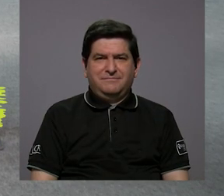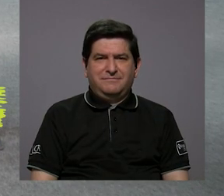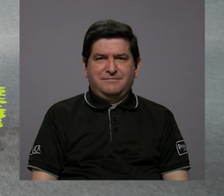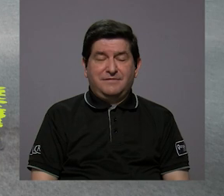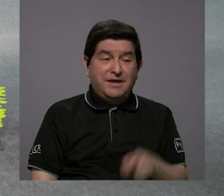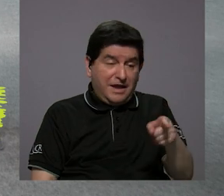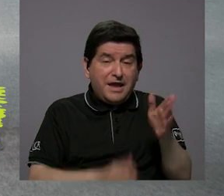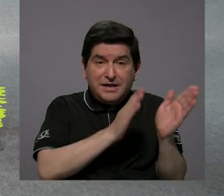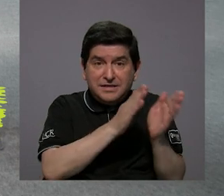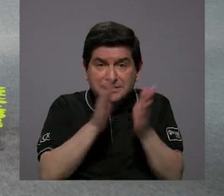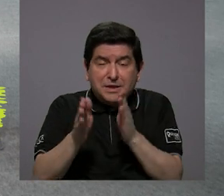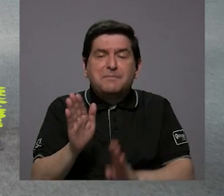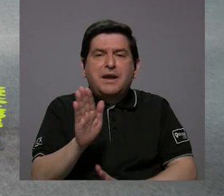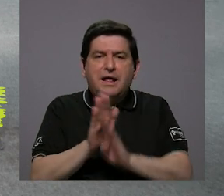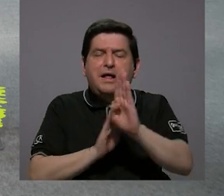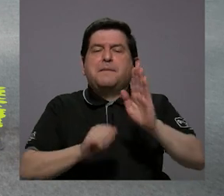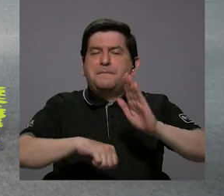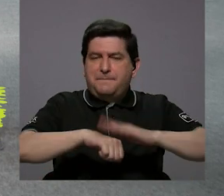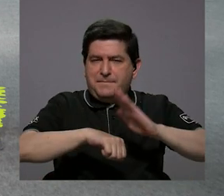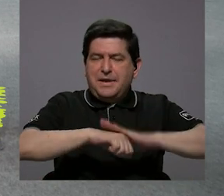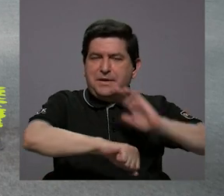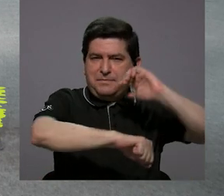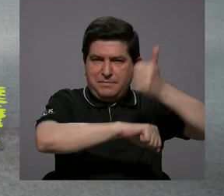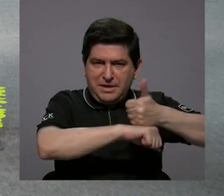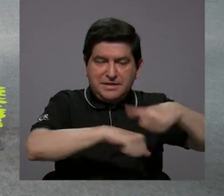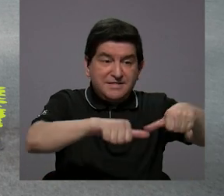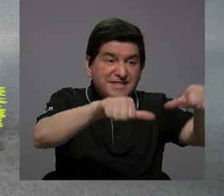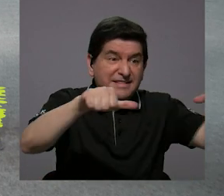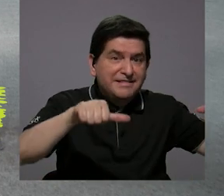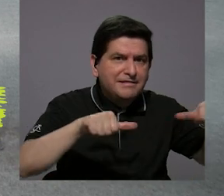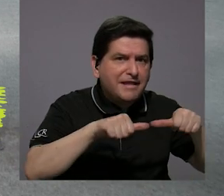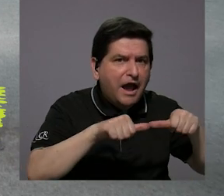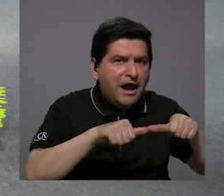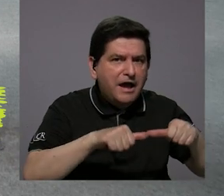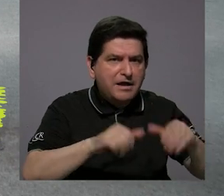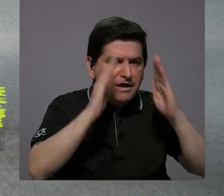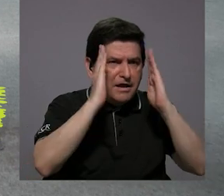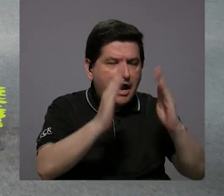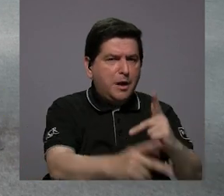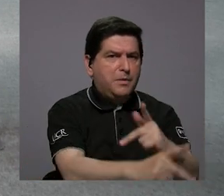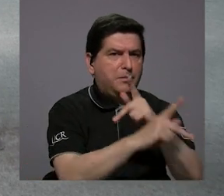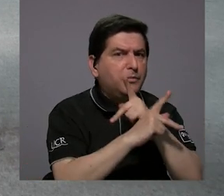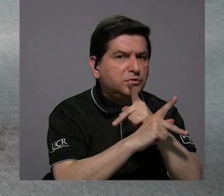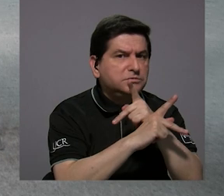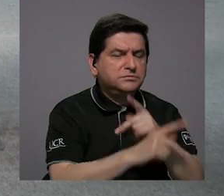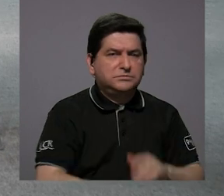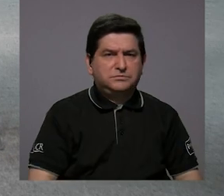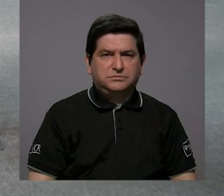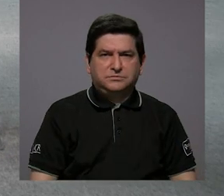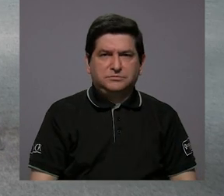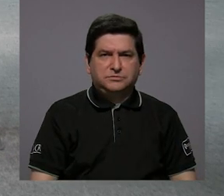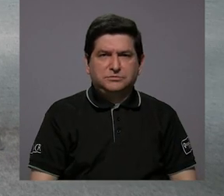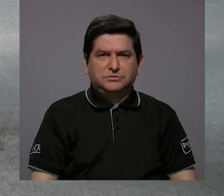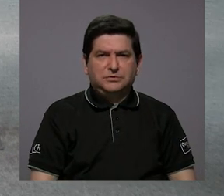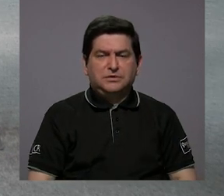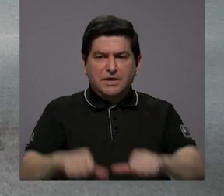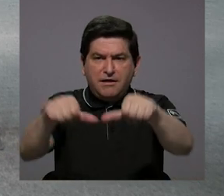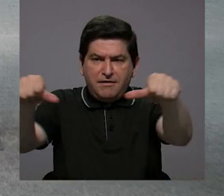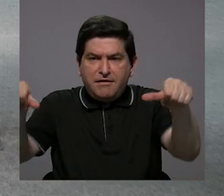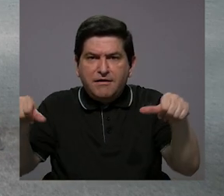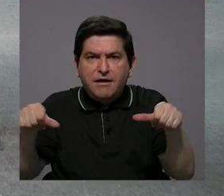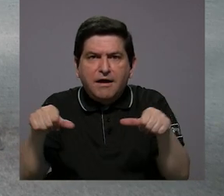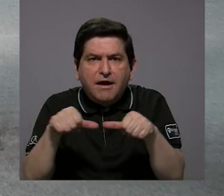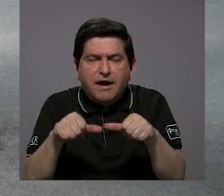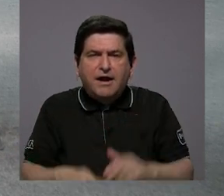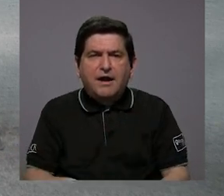regulador es justamente un plan de desarrollo donde se establecen las zonas que deben dedicarse a la protección, zonas